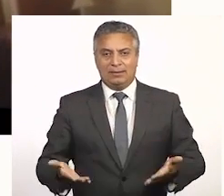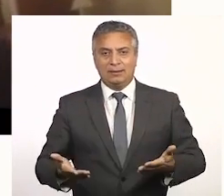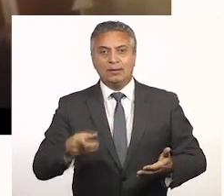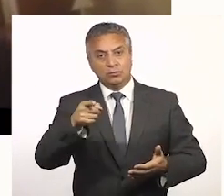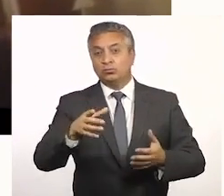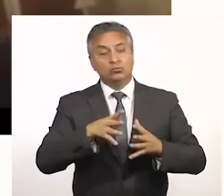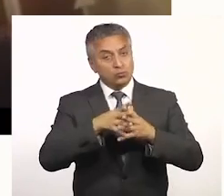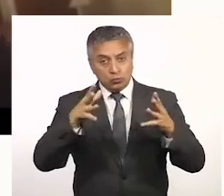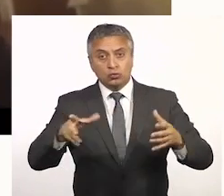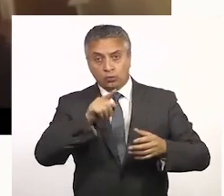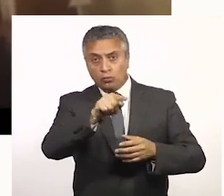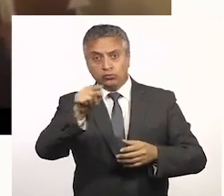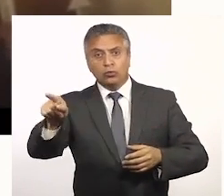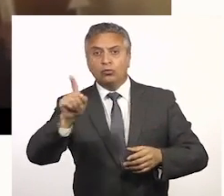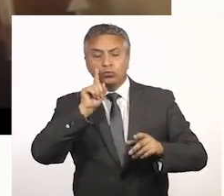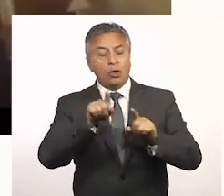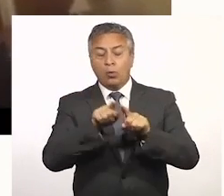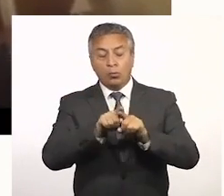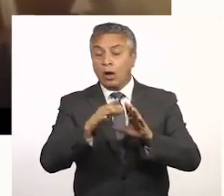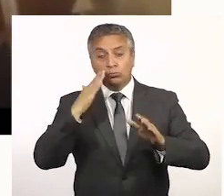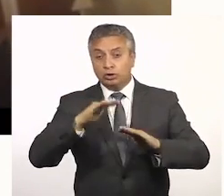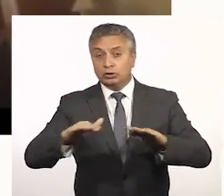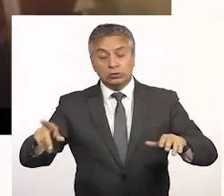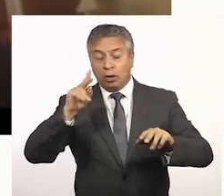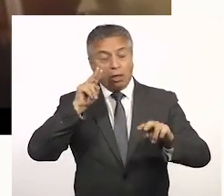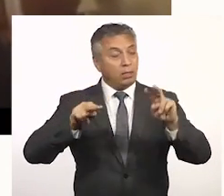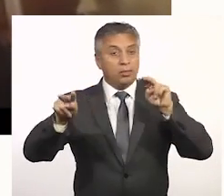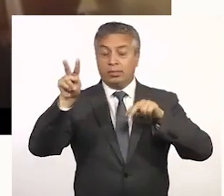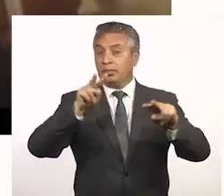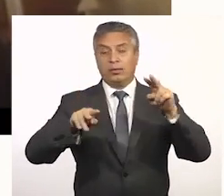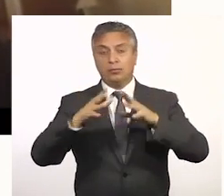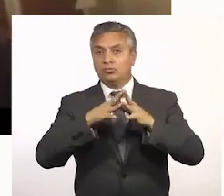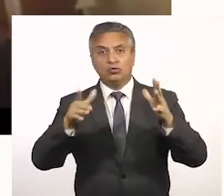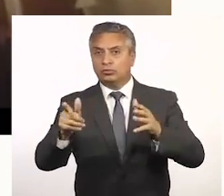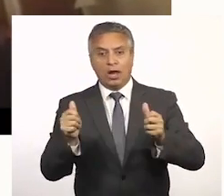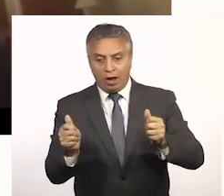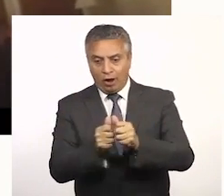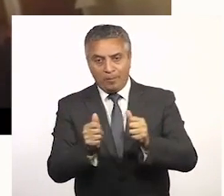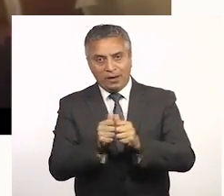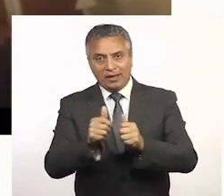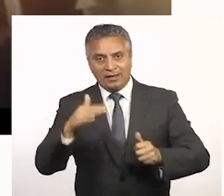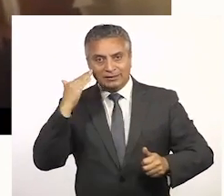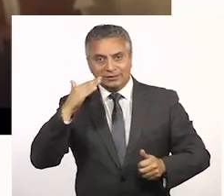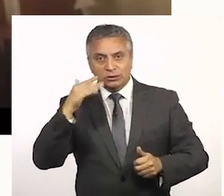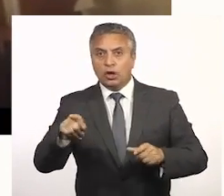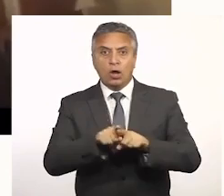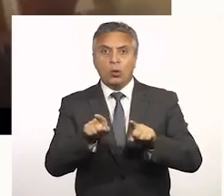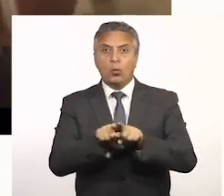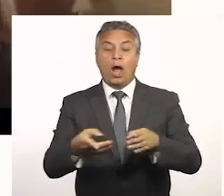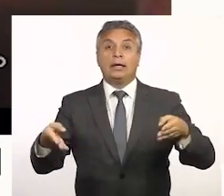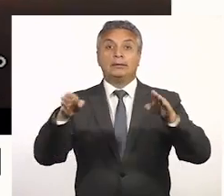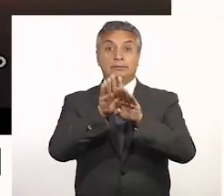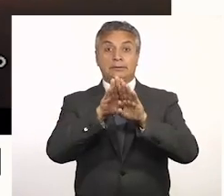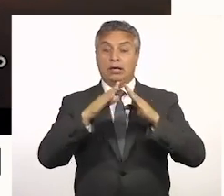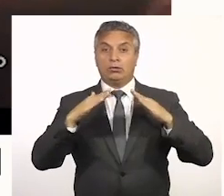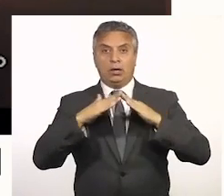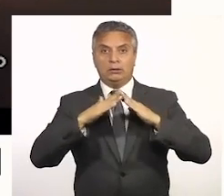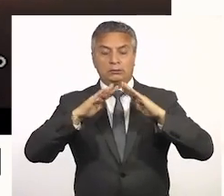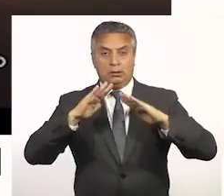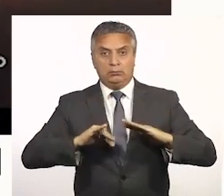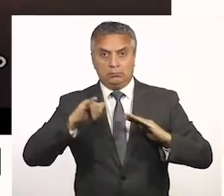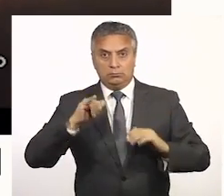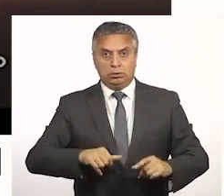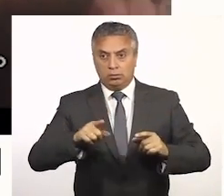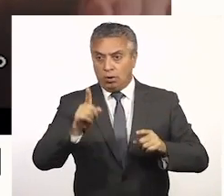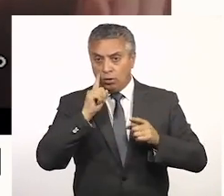talante. Lamentablemente muchos de ellos están muy distraídos de su función de acompañar a los niños. Al encierro